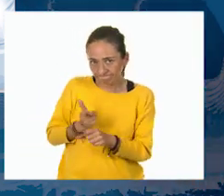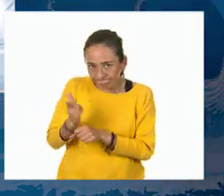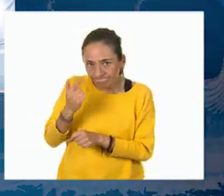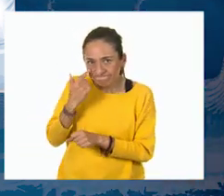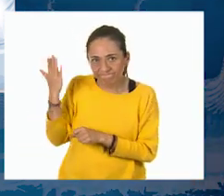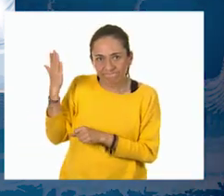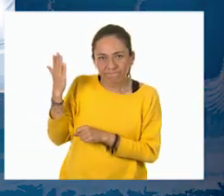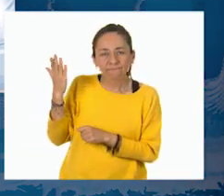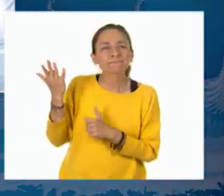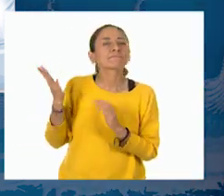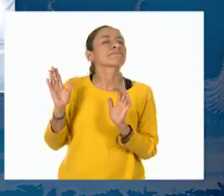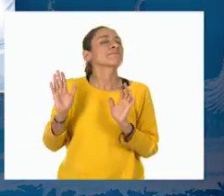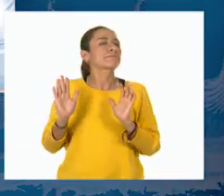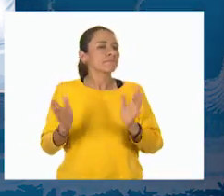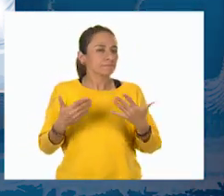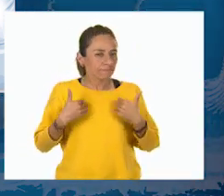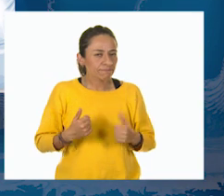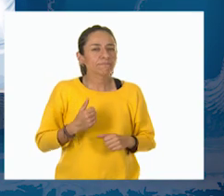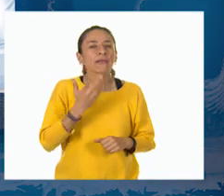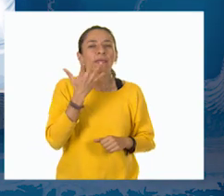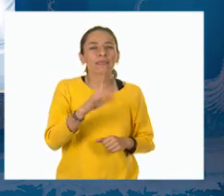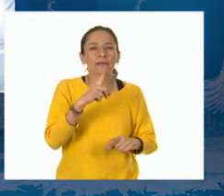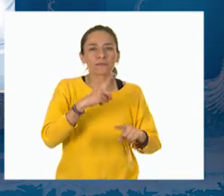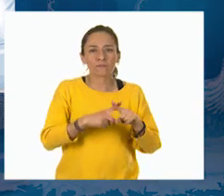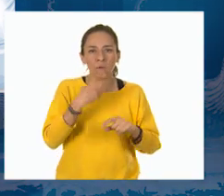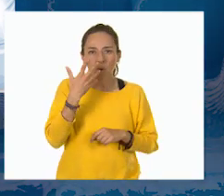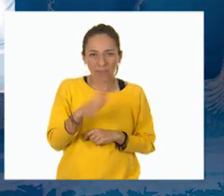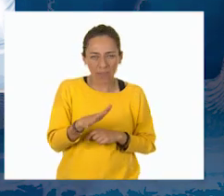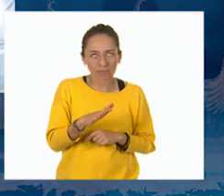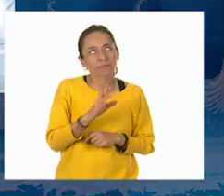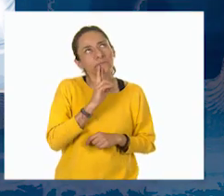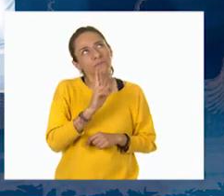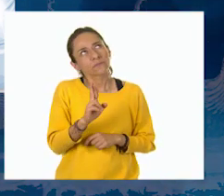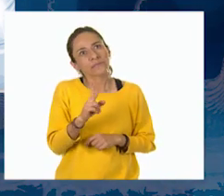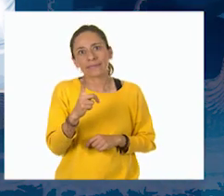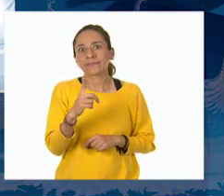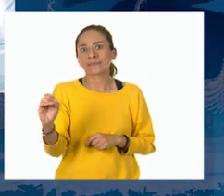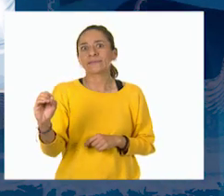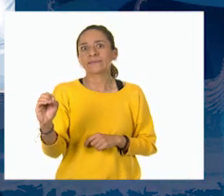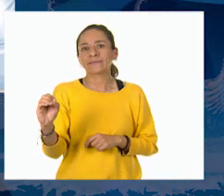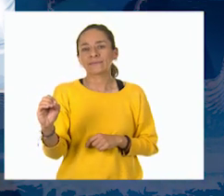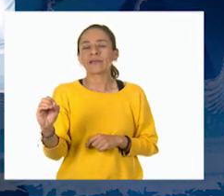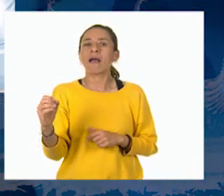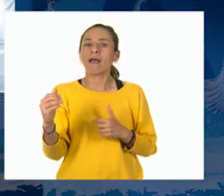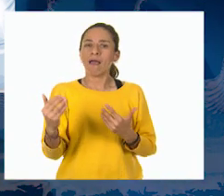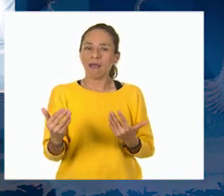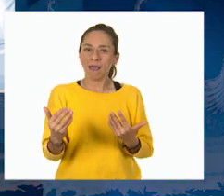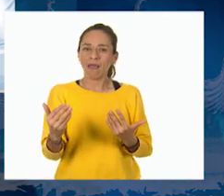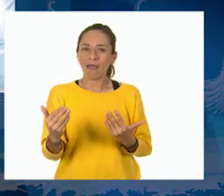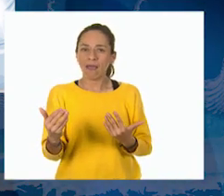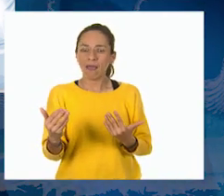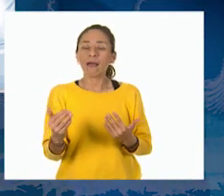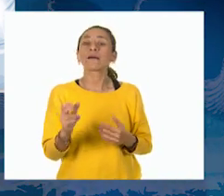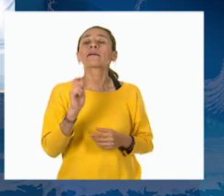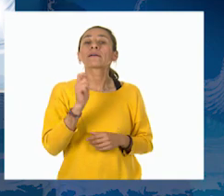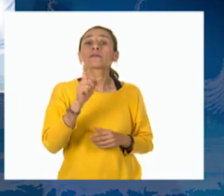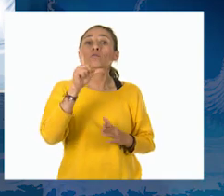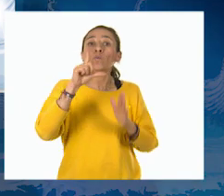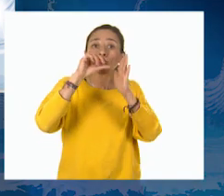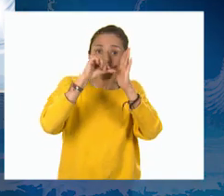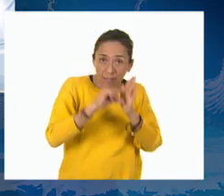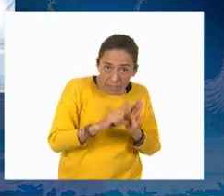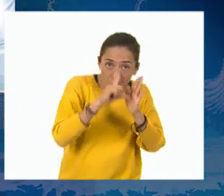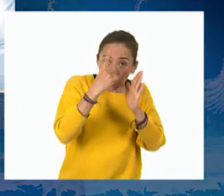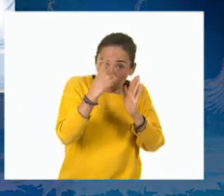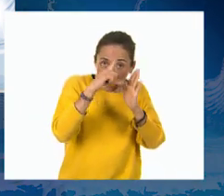Entonces, 10 por 10 es igual a 100. ¡Un litro es igual a 100